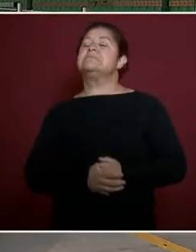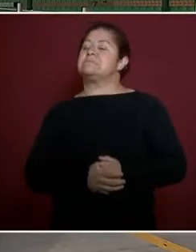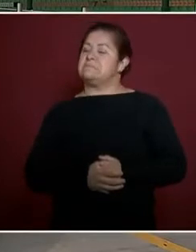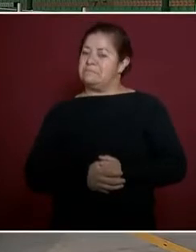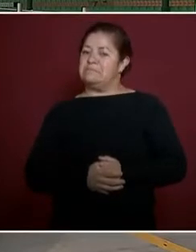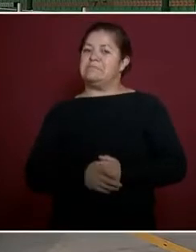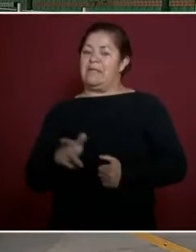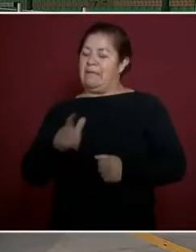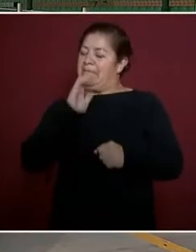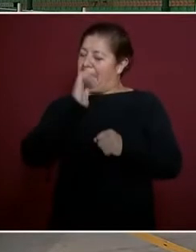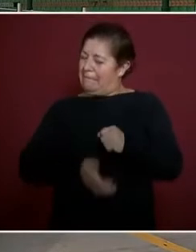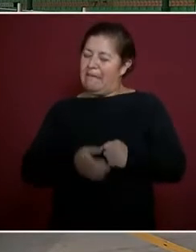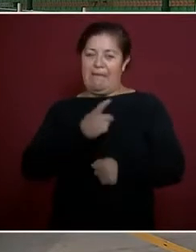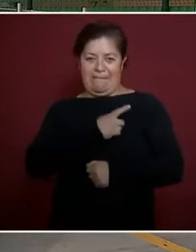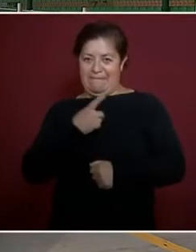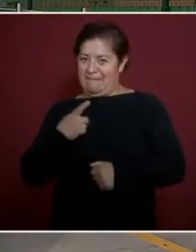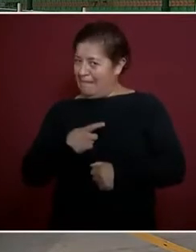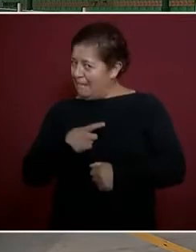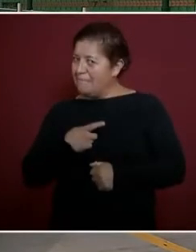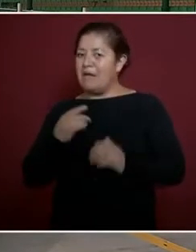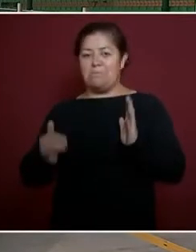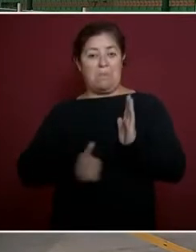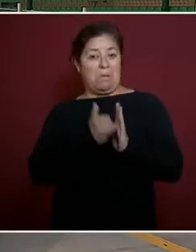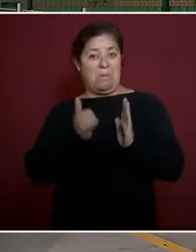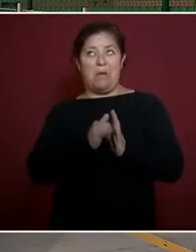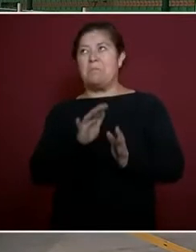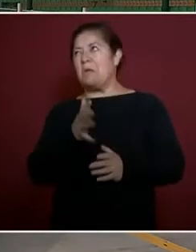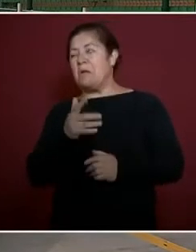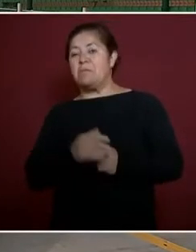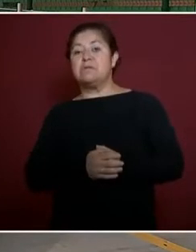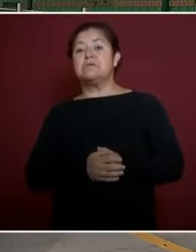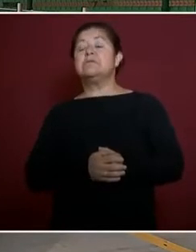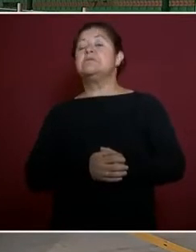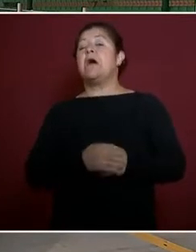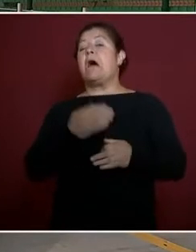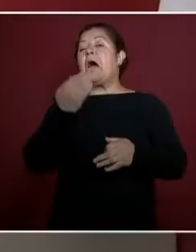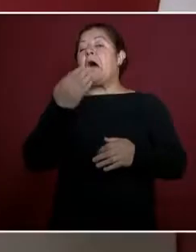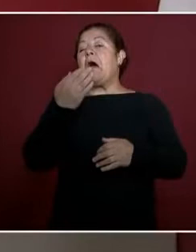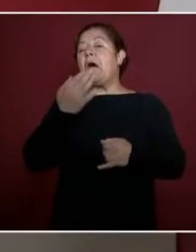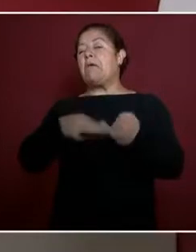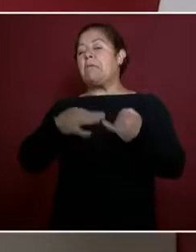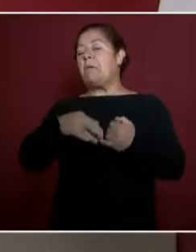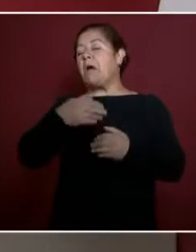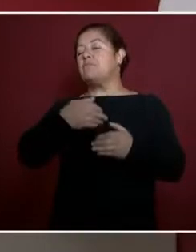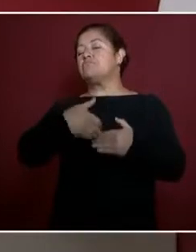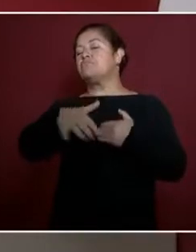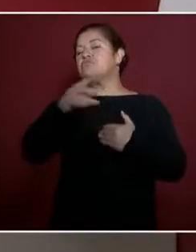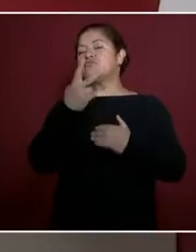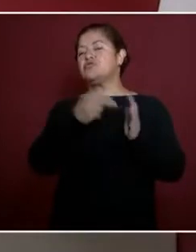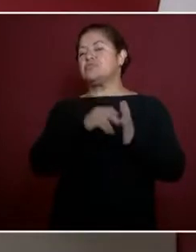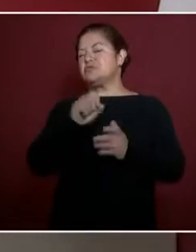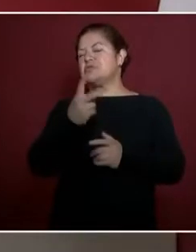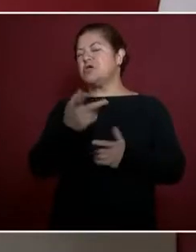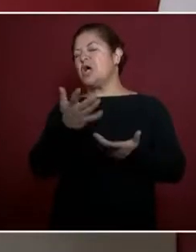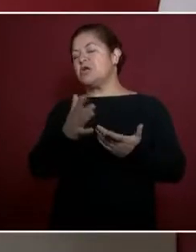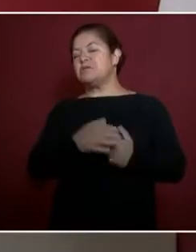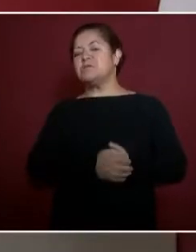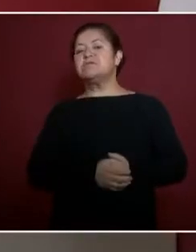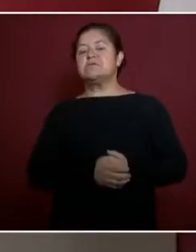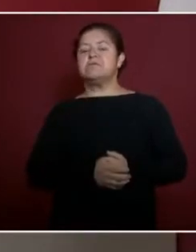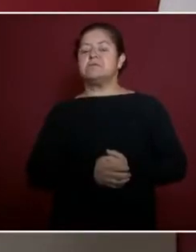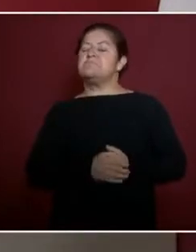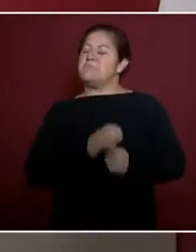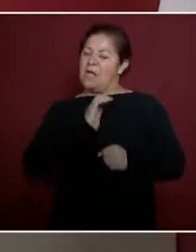como dos mil a finales del año y el resto ya a mediados del año